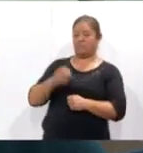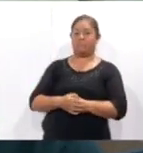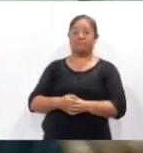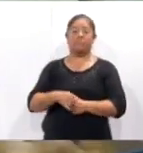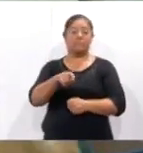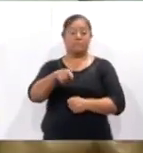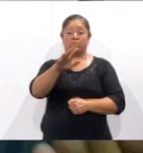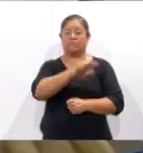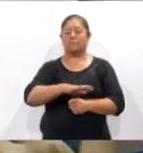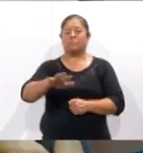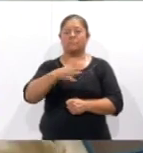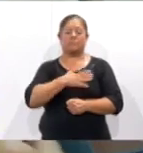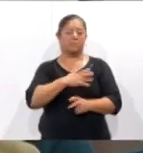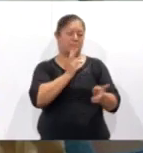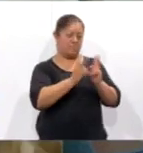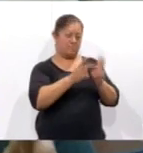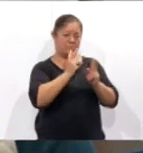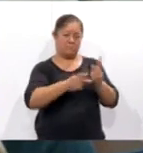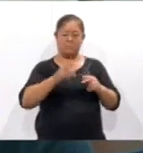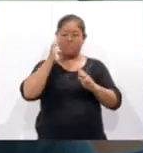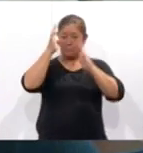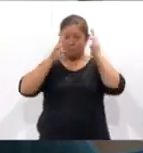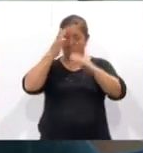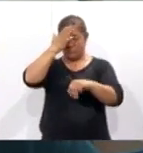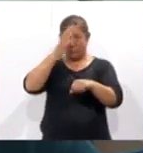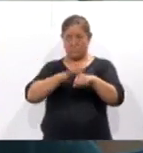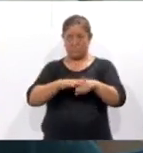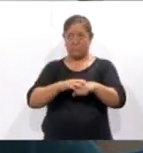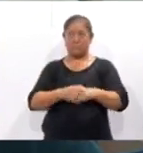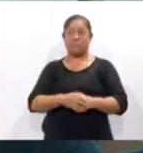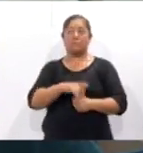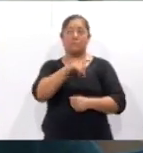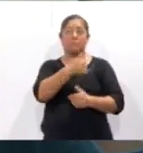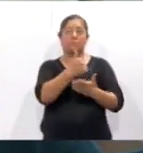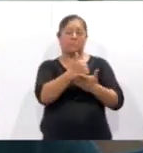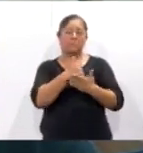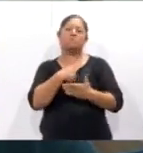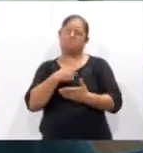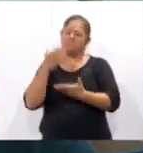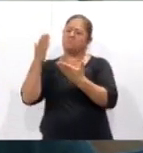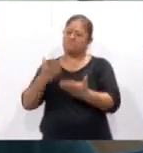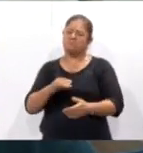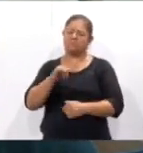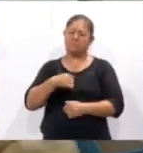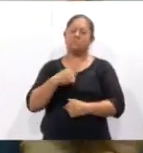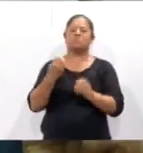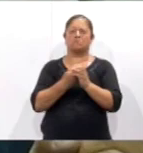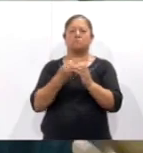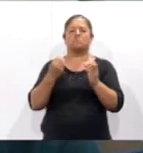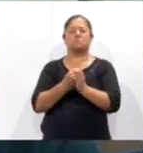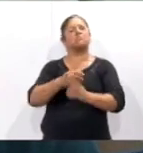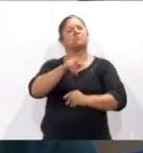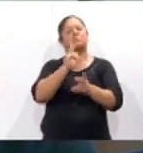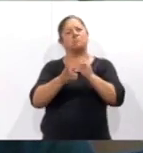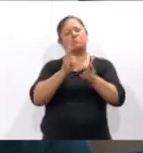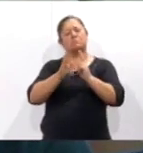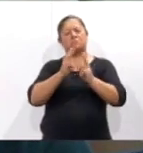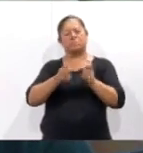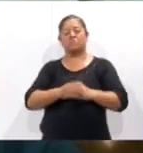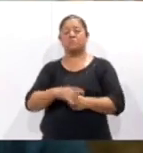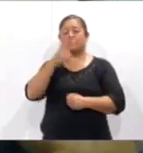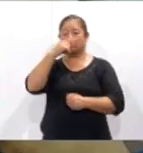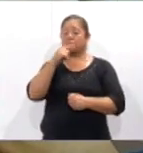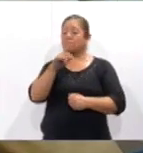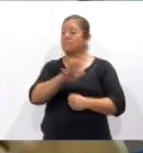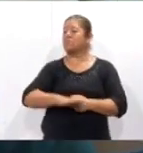que, platicando con el Museo de la Memoria, que aparte nos hicieron el favor de recibirnos y darnos unas pláticas para que los